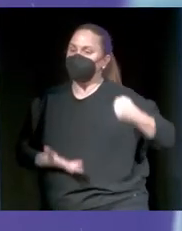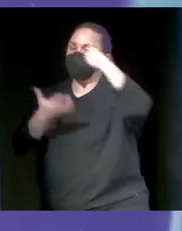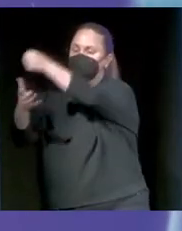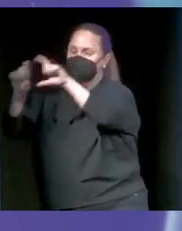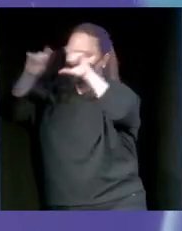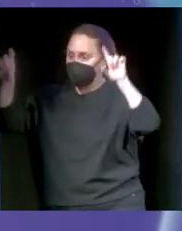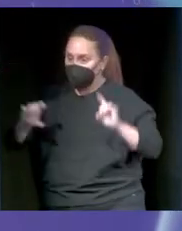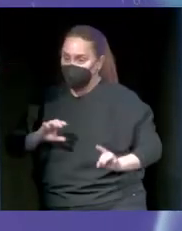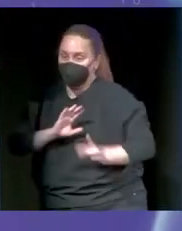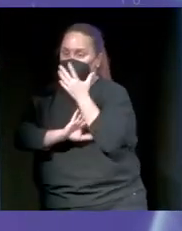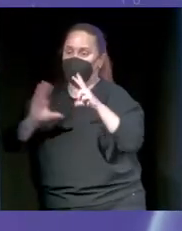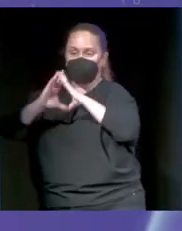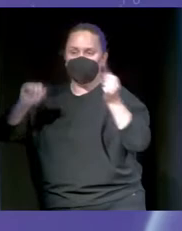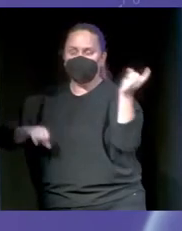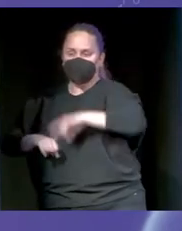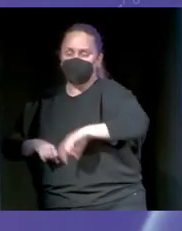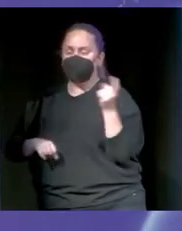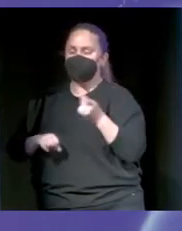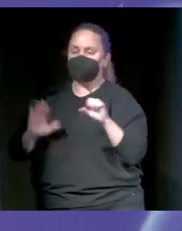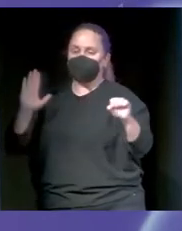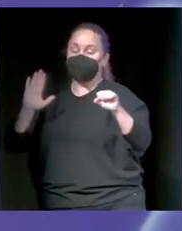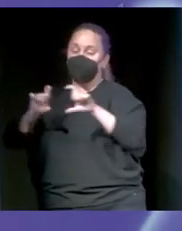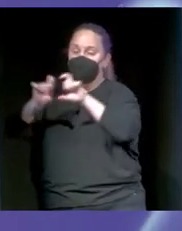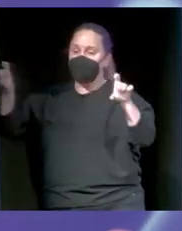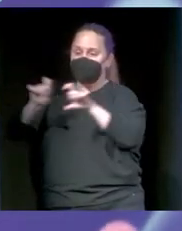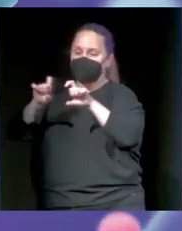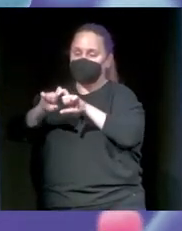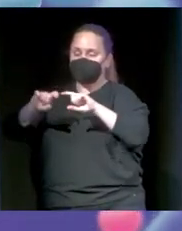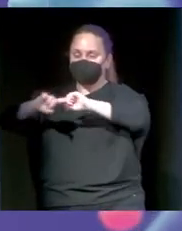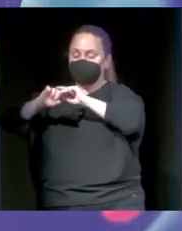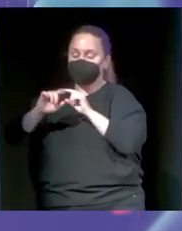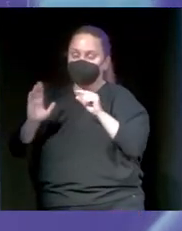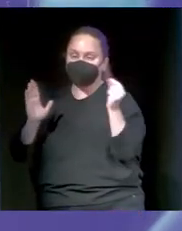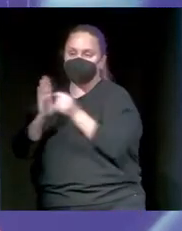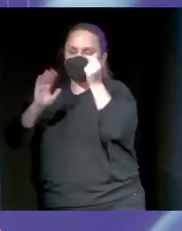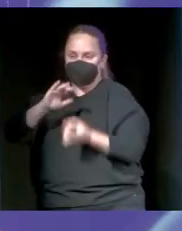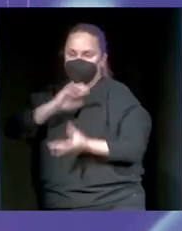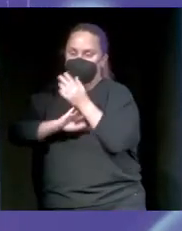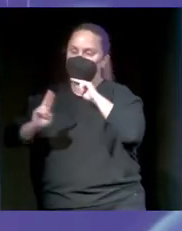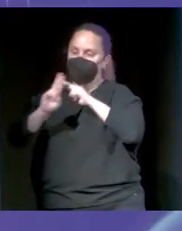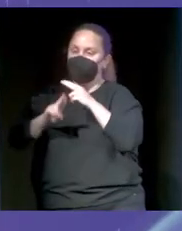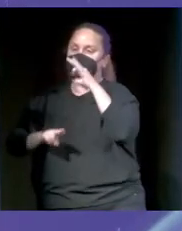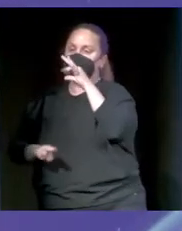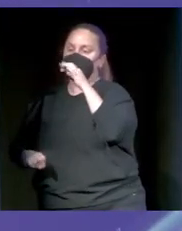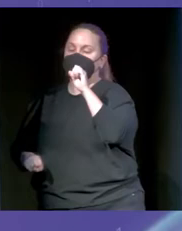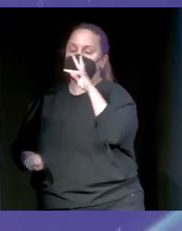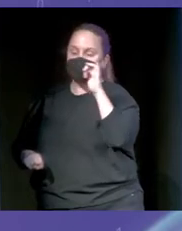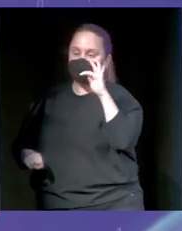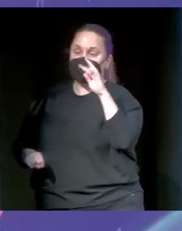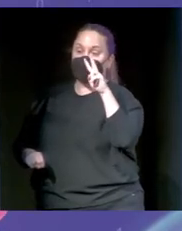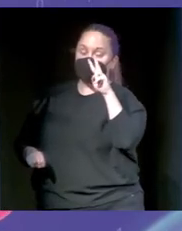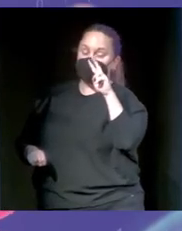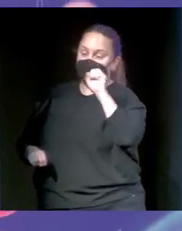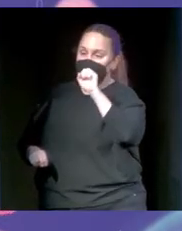universitario y fundador de varias startups. Sí, ¿no? Correcto. Perfecto. Simplemente deciros que su vida entera está